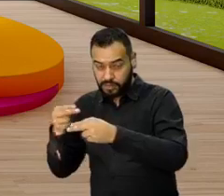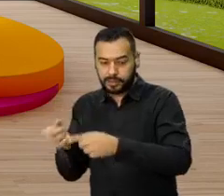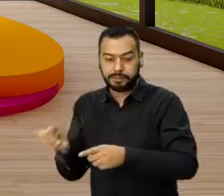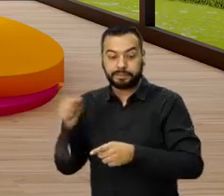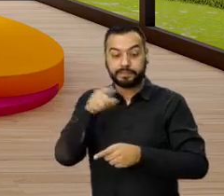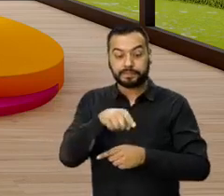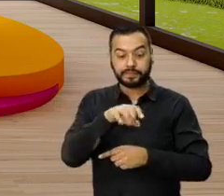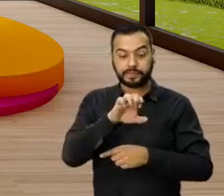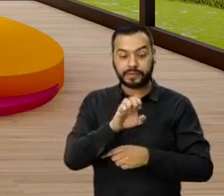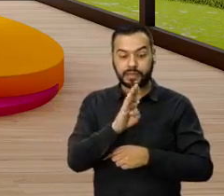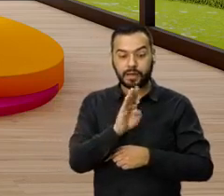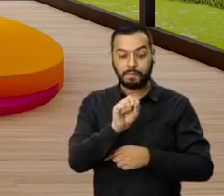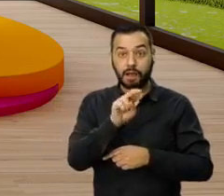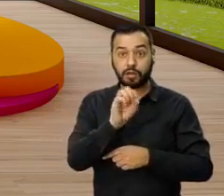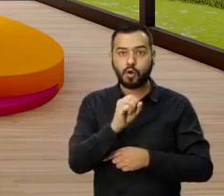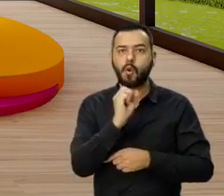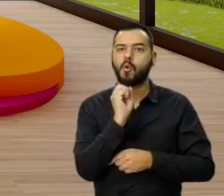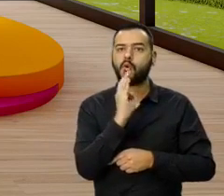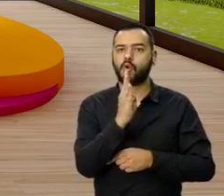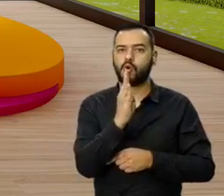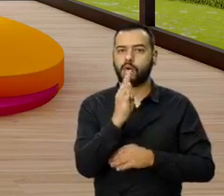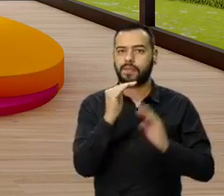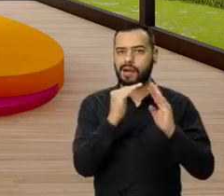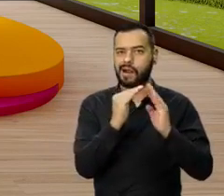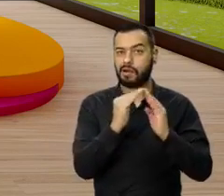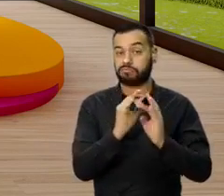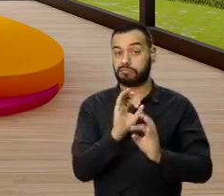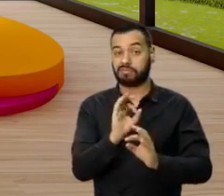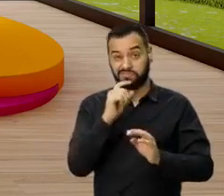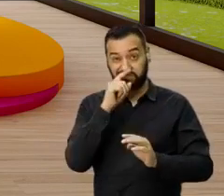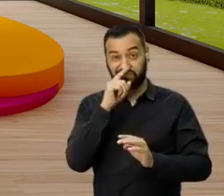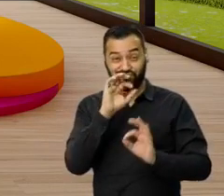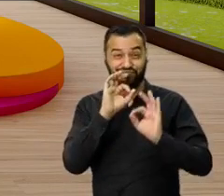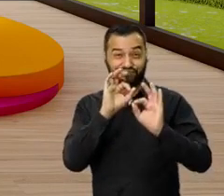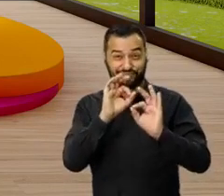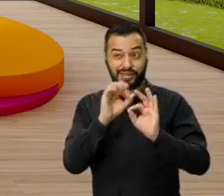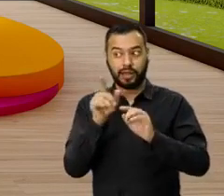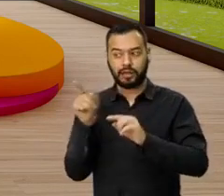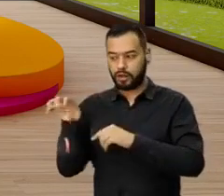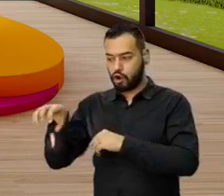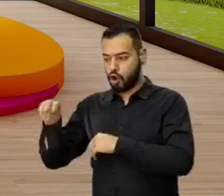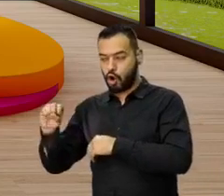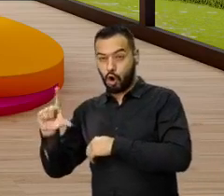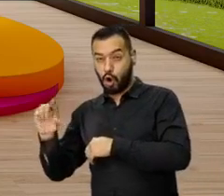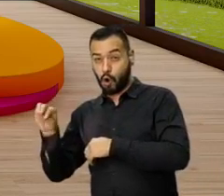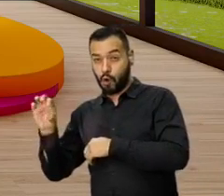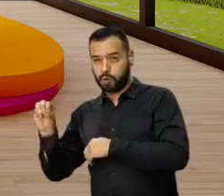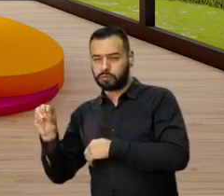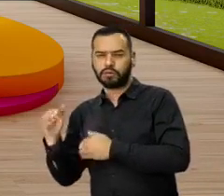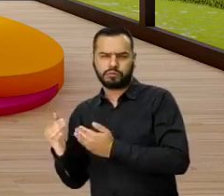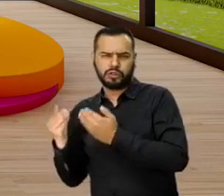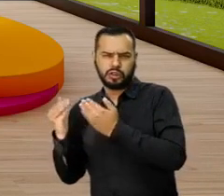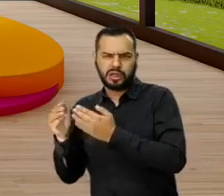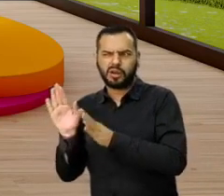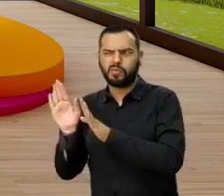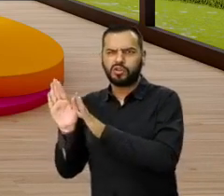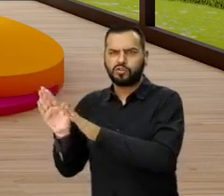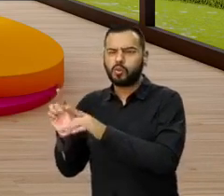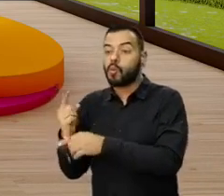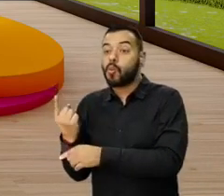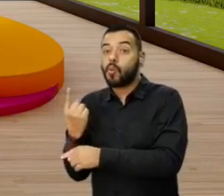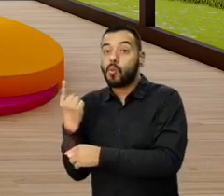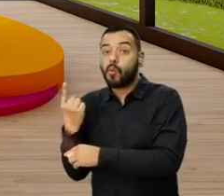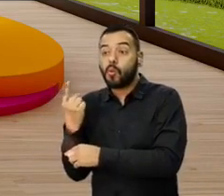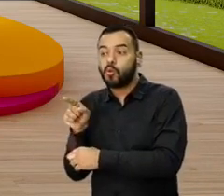Y Evano es el clubhouse. Entonces eliges y Olmo pues tiene el beneficio que da en un momento dado, que es el